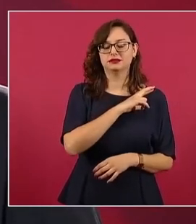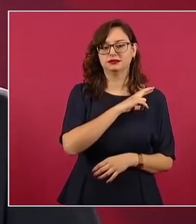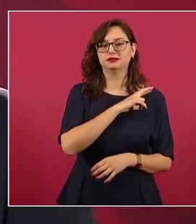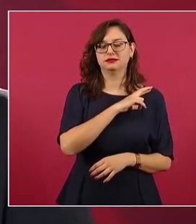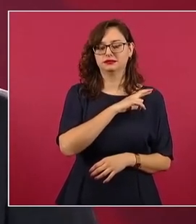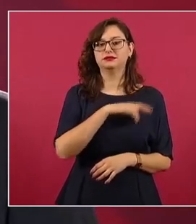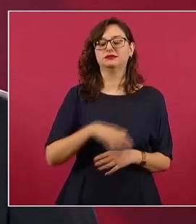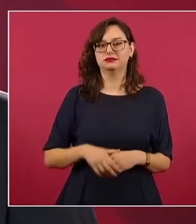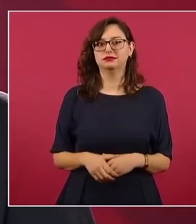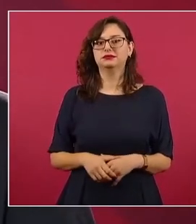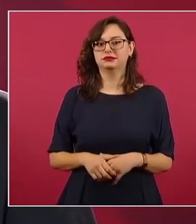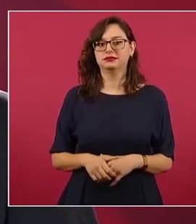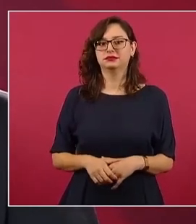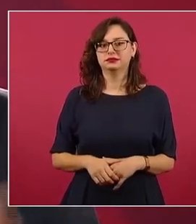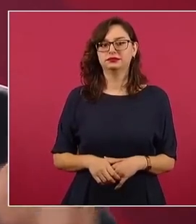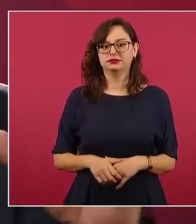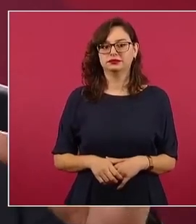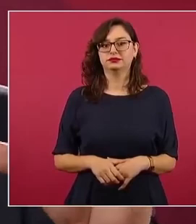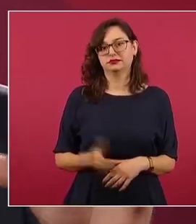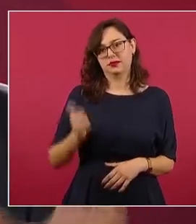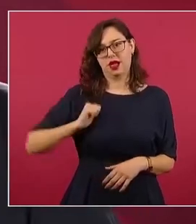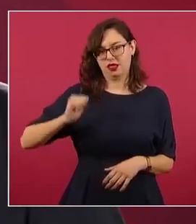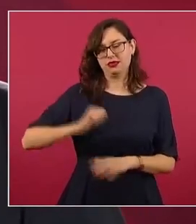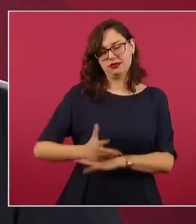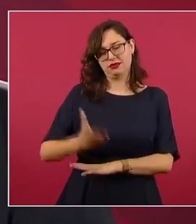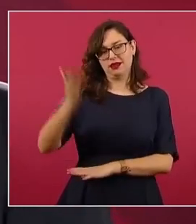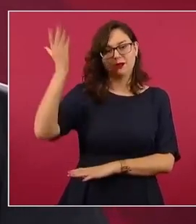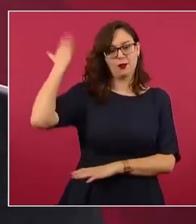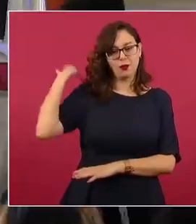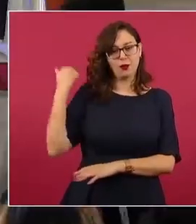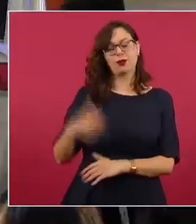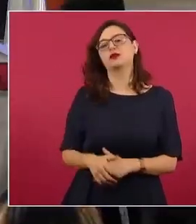como periodista de aquellos tiempos.